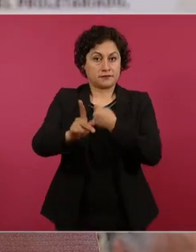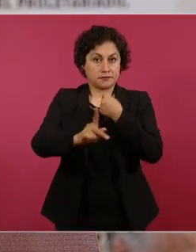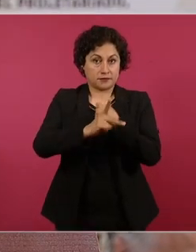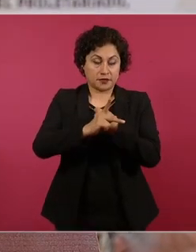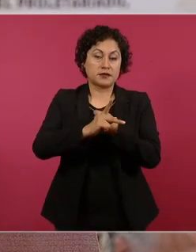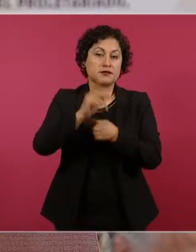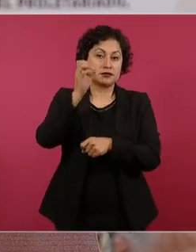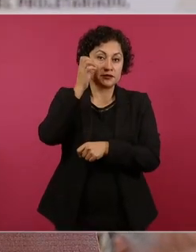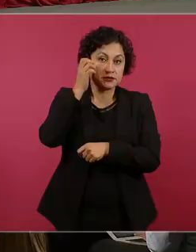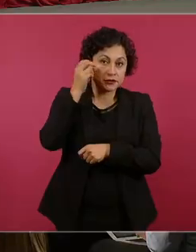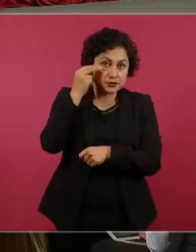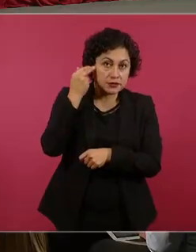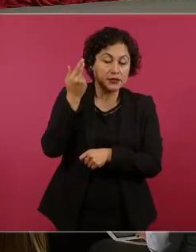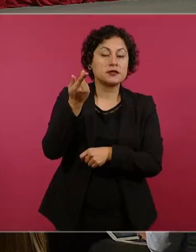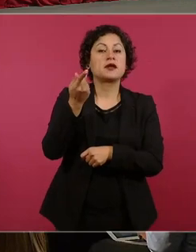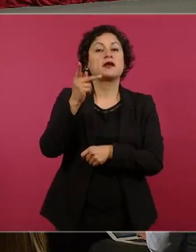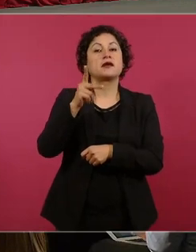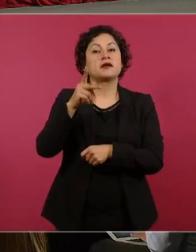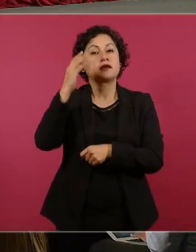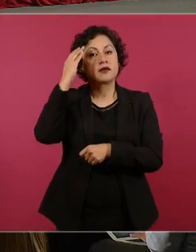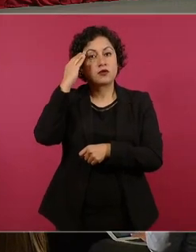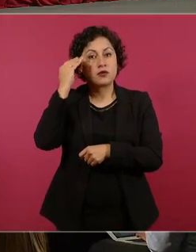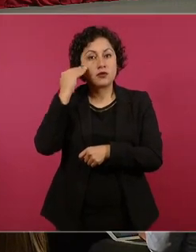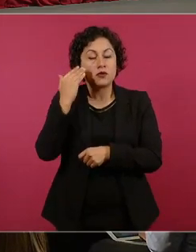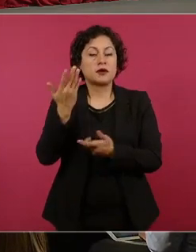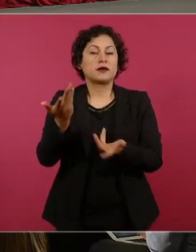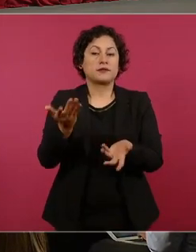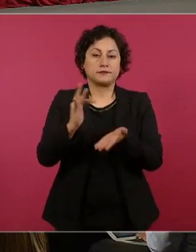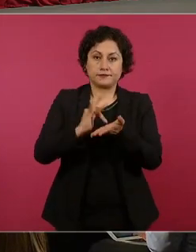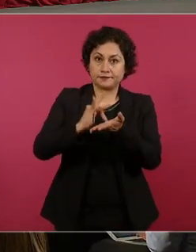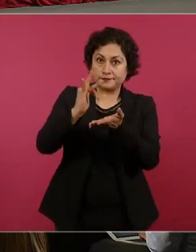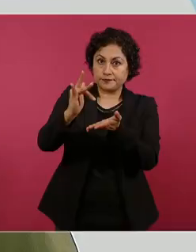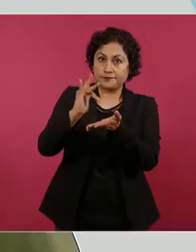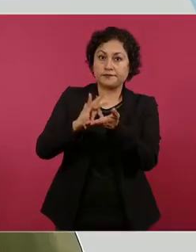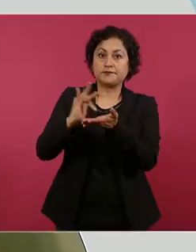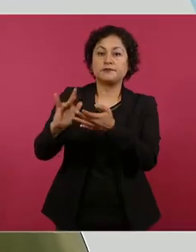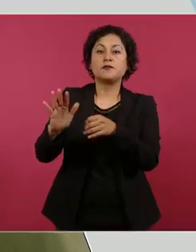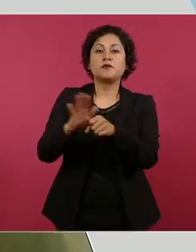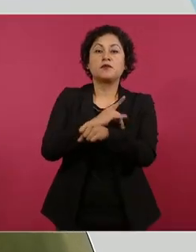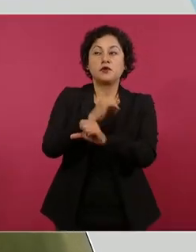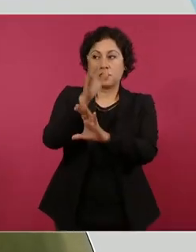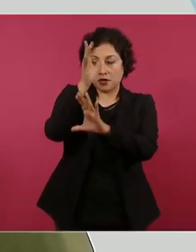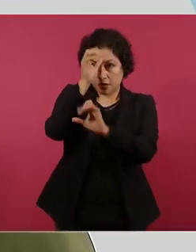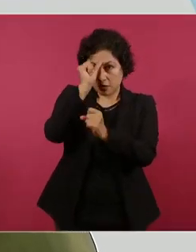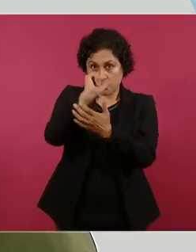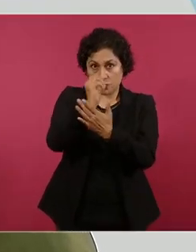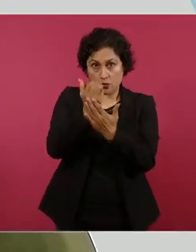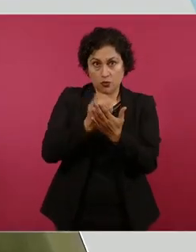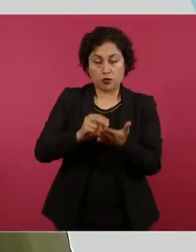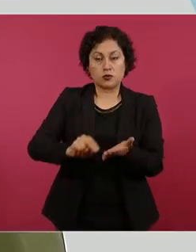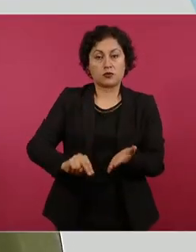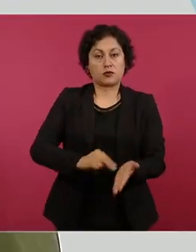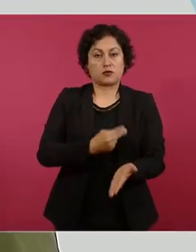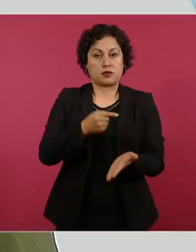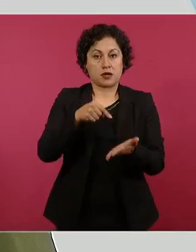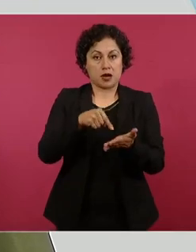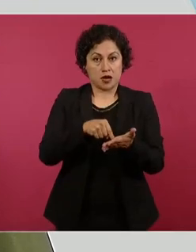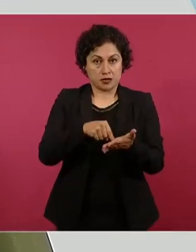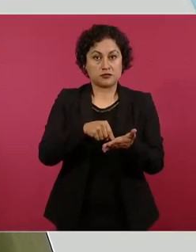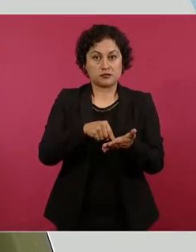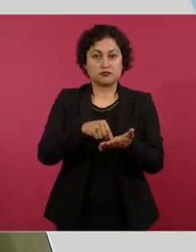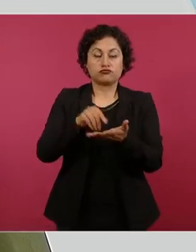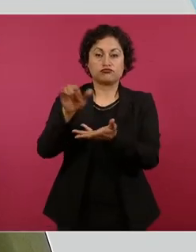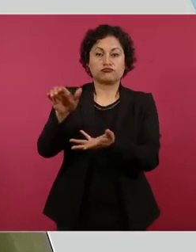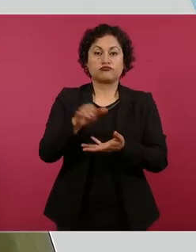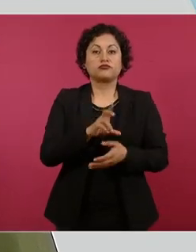de Corea, lo cual les agradecemos, porque lo que se estableció en los contratos para la entrega de 33